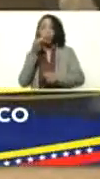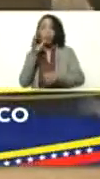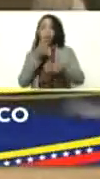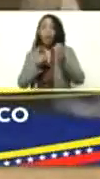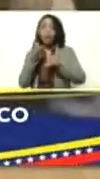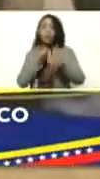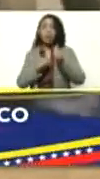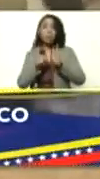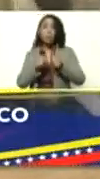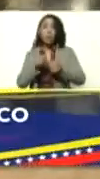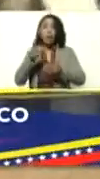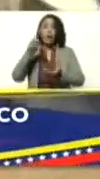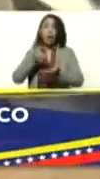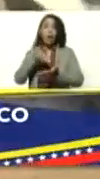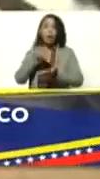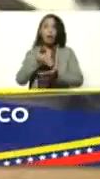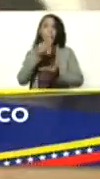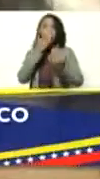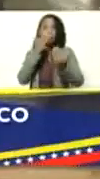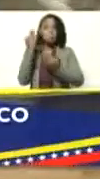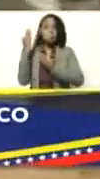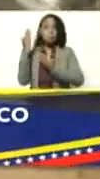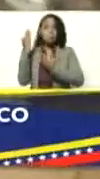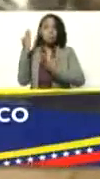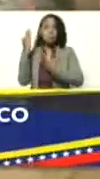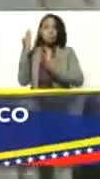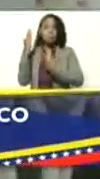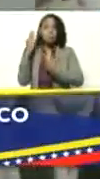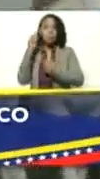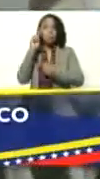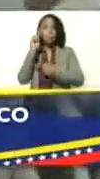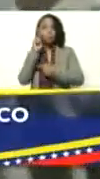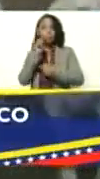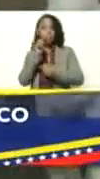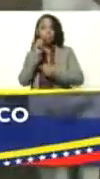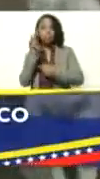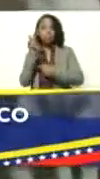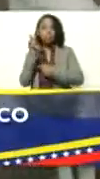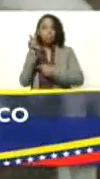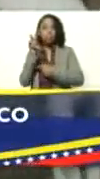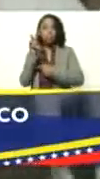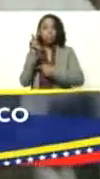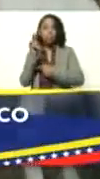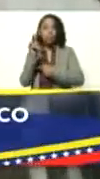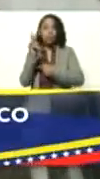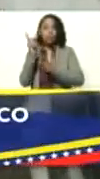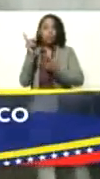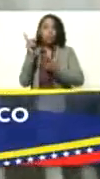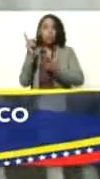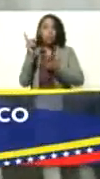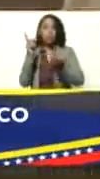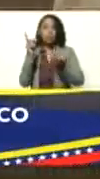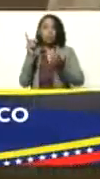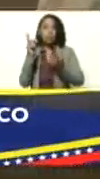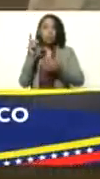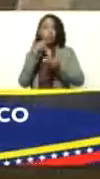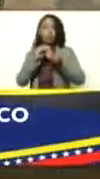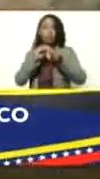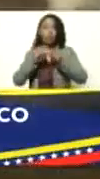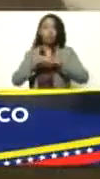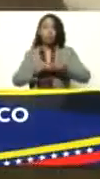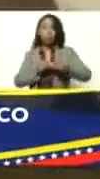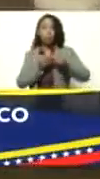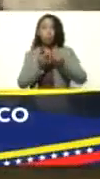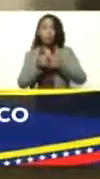leche de cabra. Fíjense que desde el punto de vista organoléptico, y desde el punto de vista de su composición